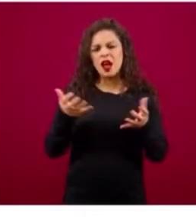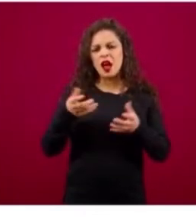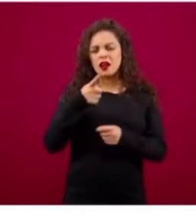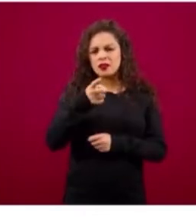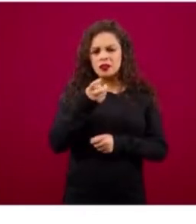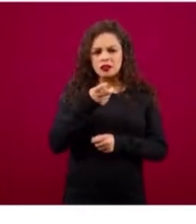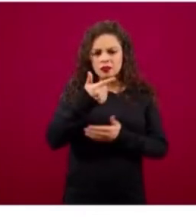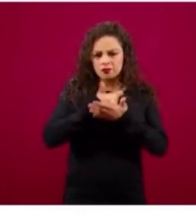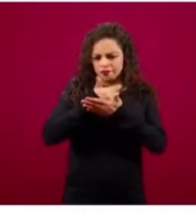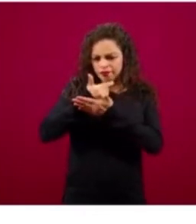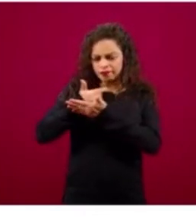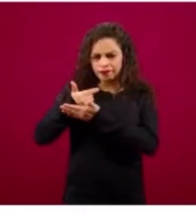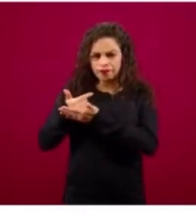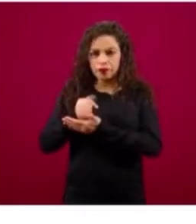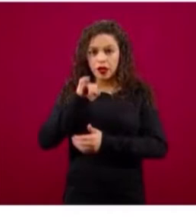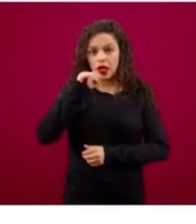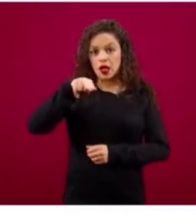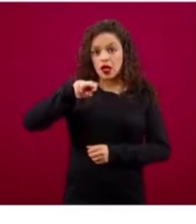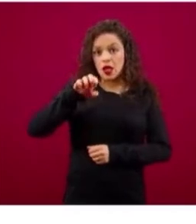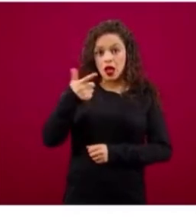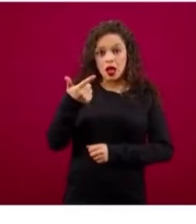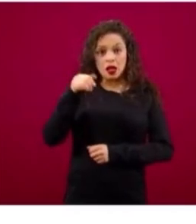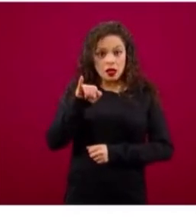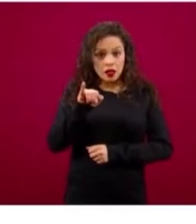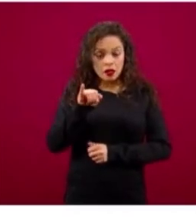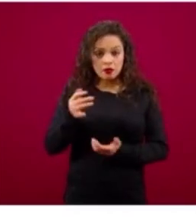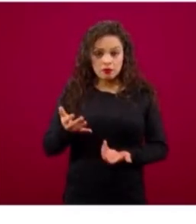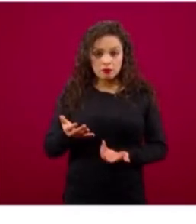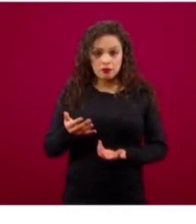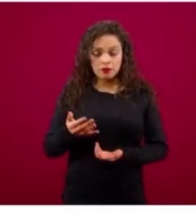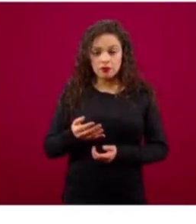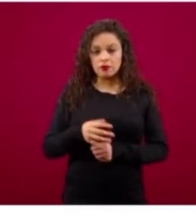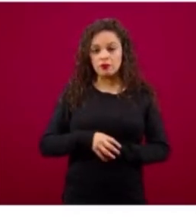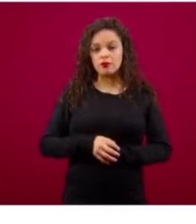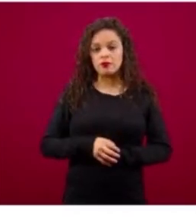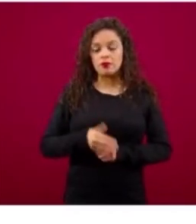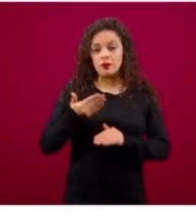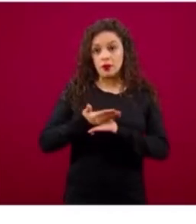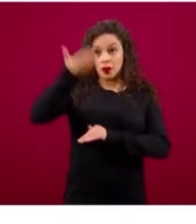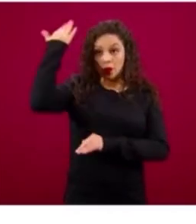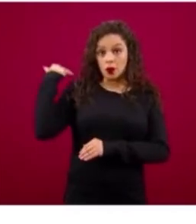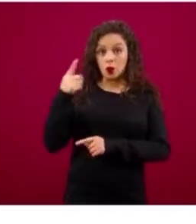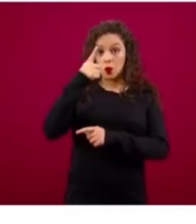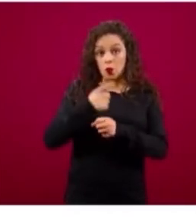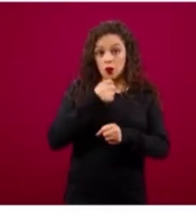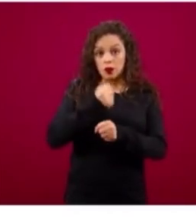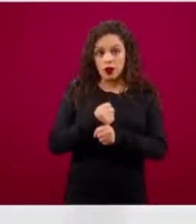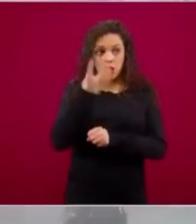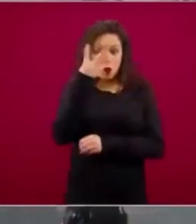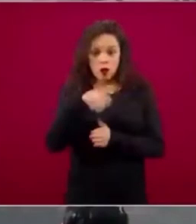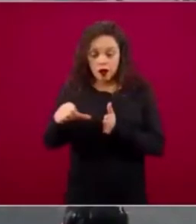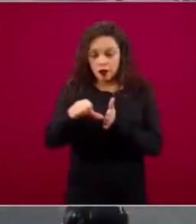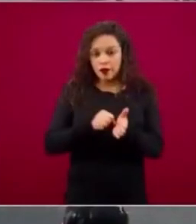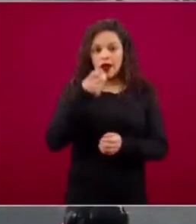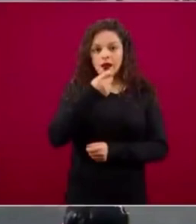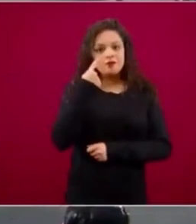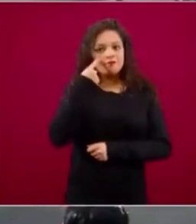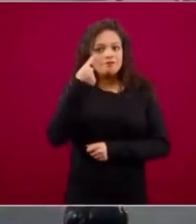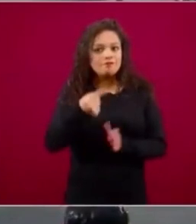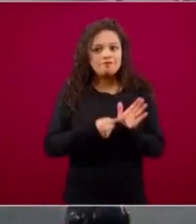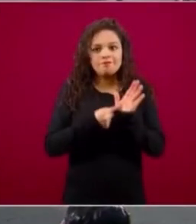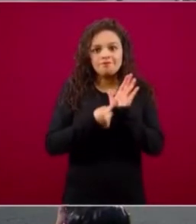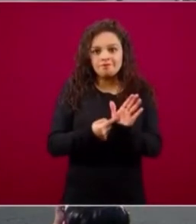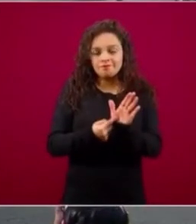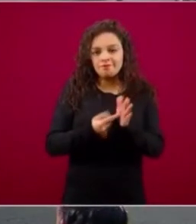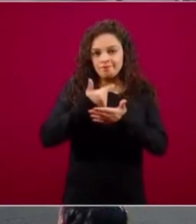trimestre del año pasado. Entonces, esto nos indica que en el momento